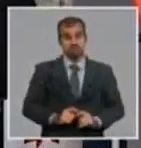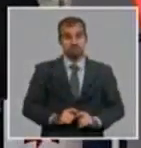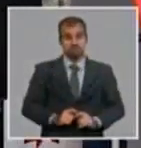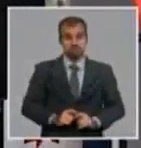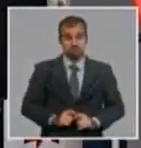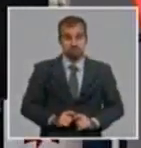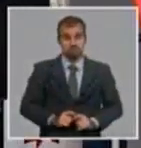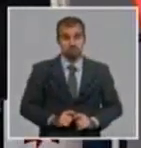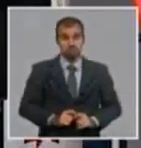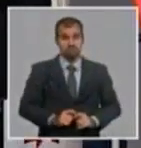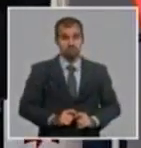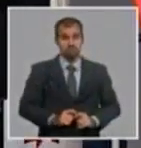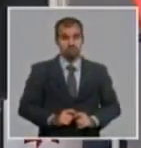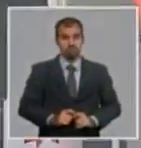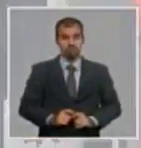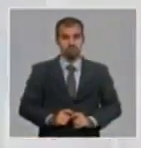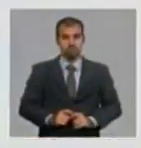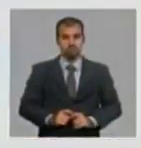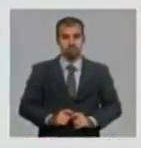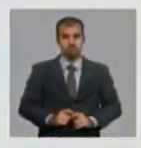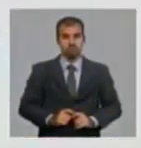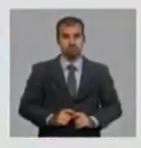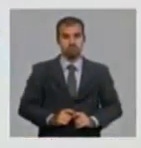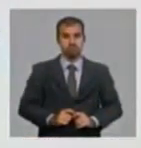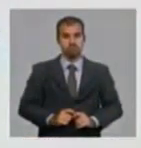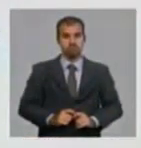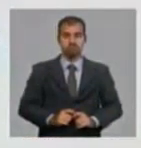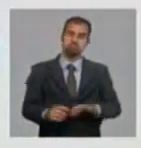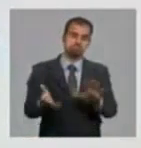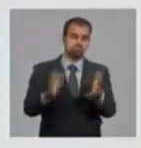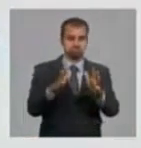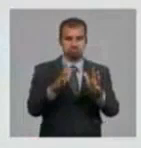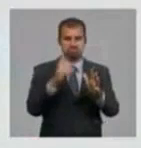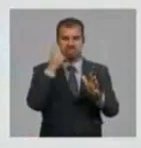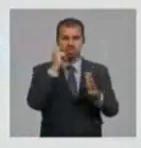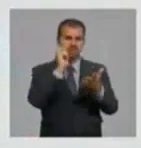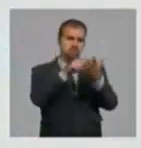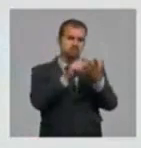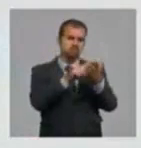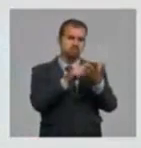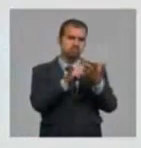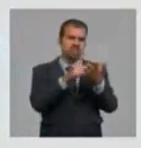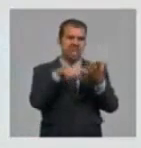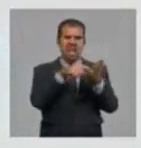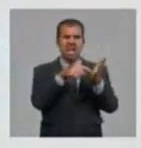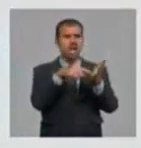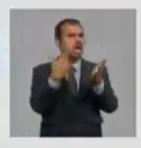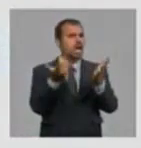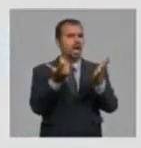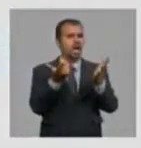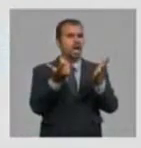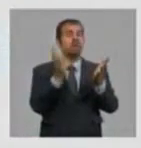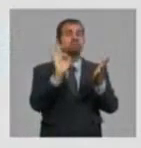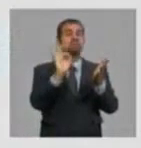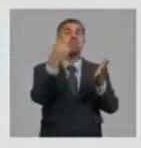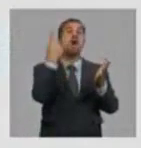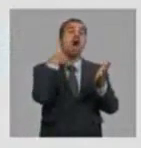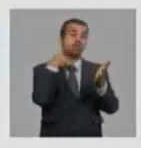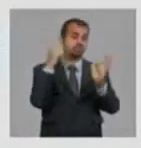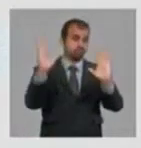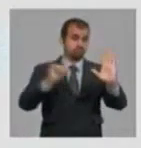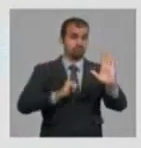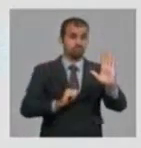país. Los registros de propiedad intelectuales, patentes, registros de autor, secreto de industria o marca, más de una al año. Eso parece también